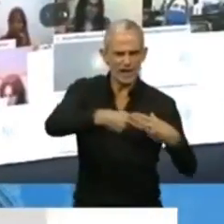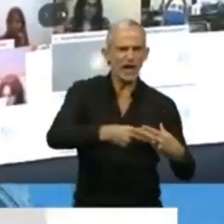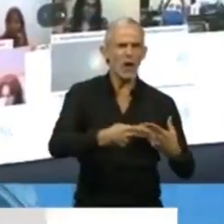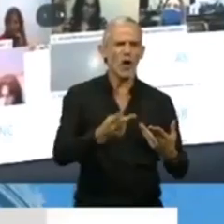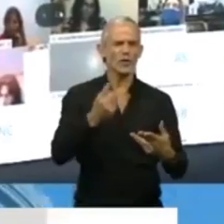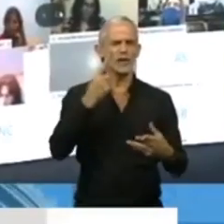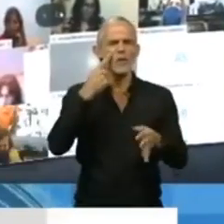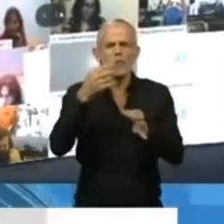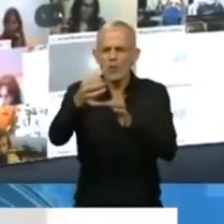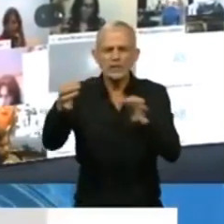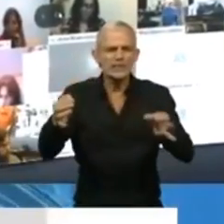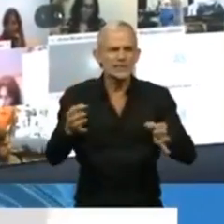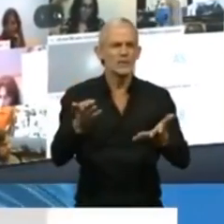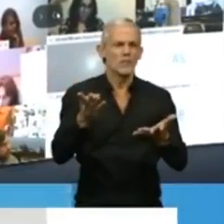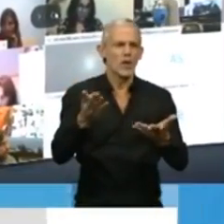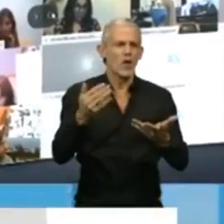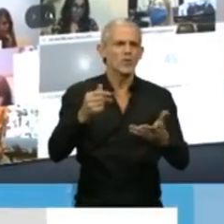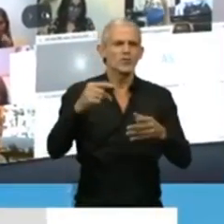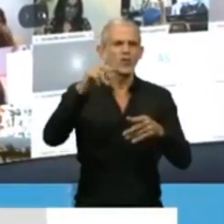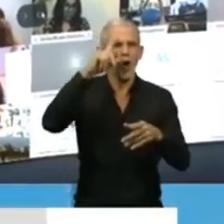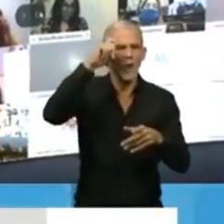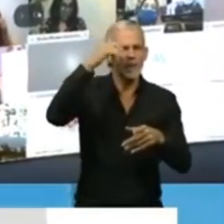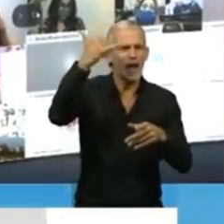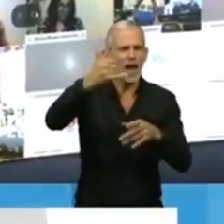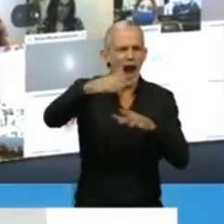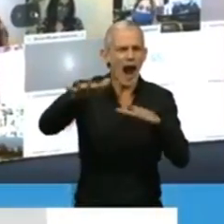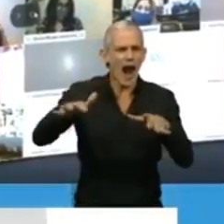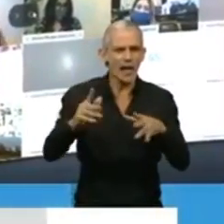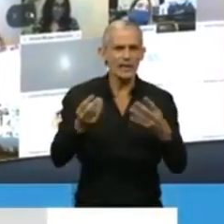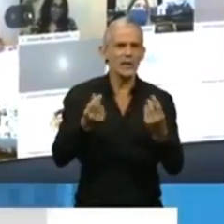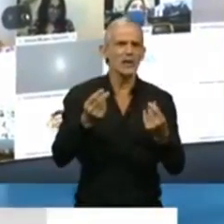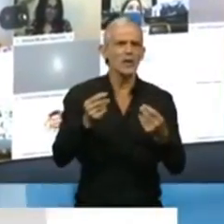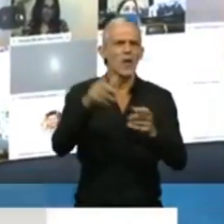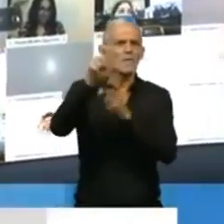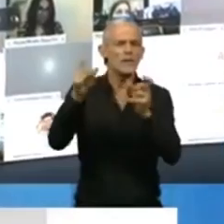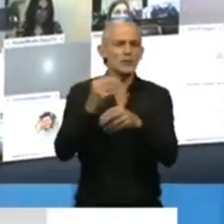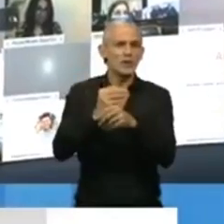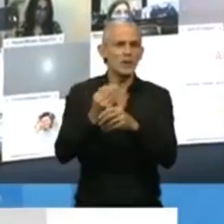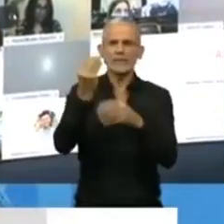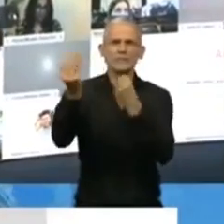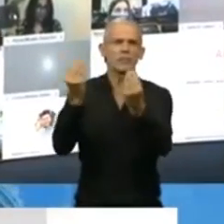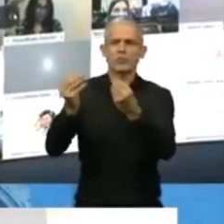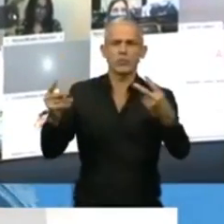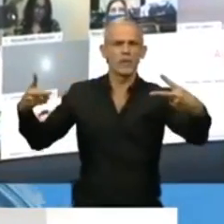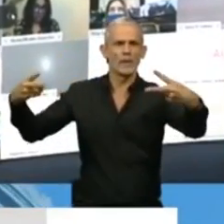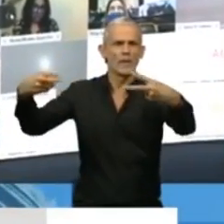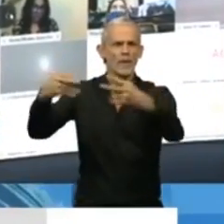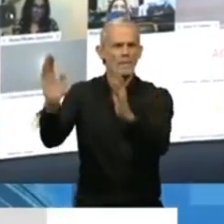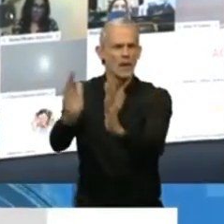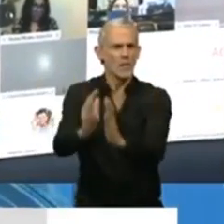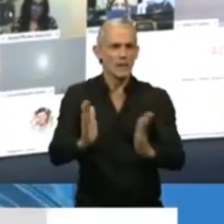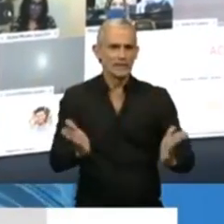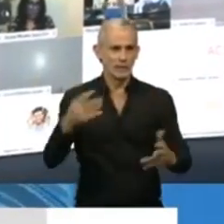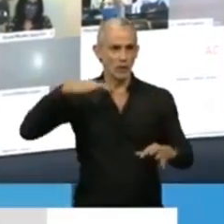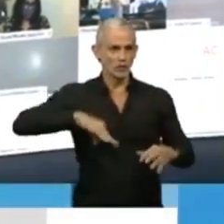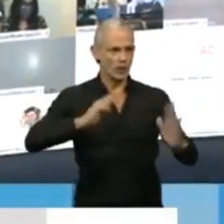municipios que dependen, digamos, hospitales, que están haciendo recortes de personal y que eso lleva a un recorte de un